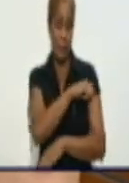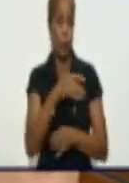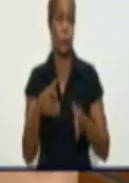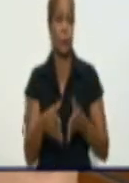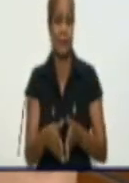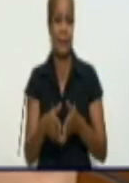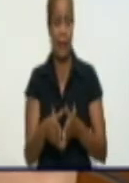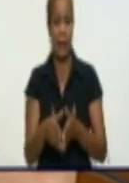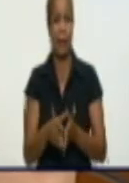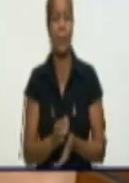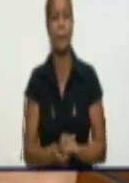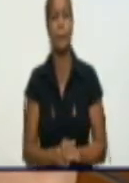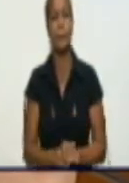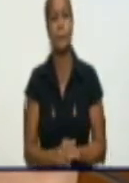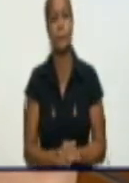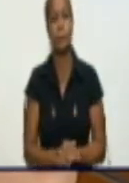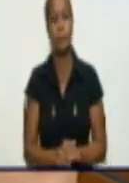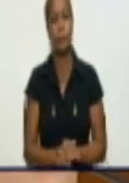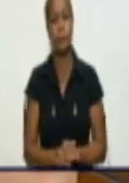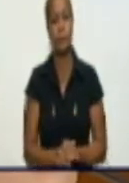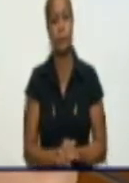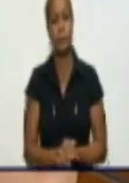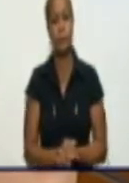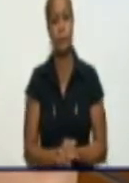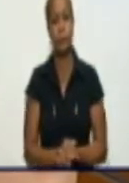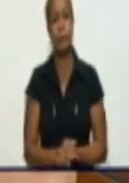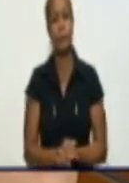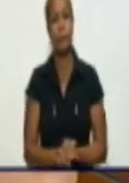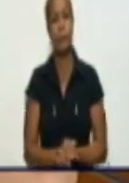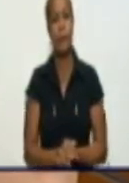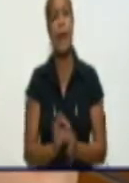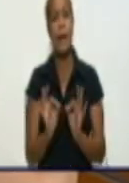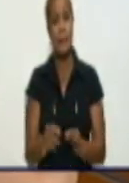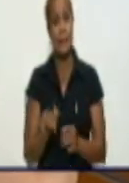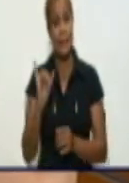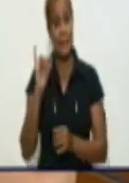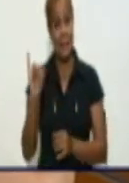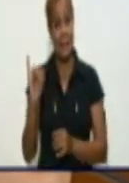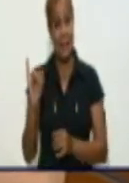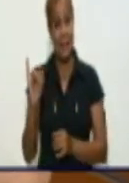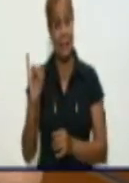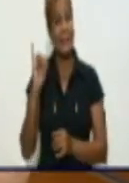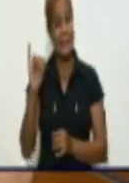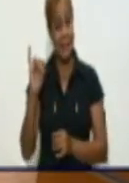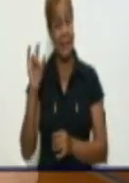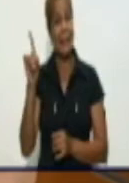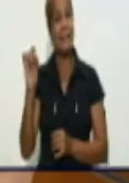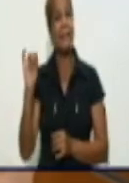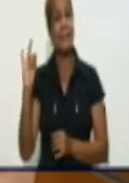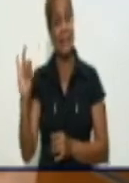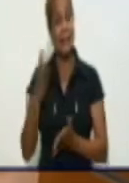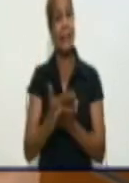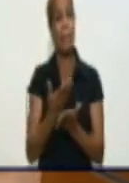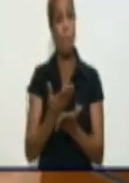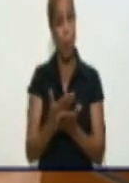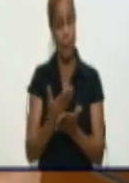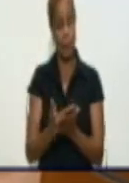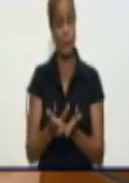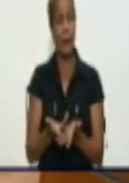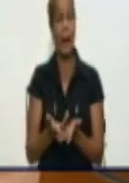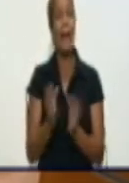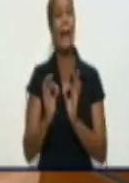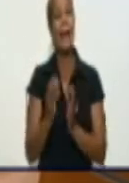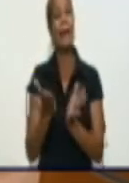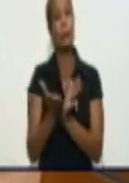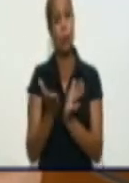de Gran Mahoy que nos asiste. Así es, Jorgito, de las 617 muestras estudiadas, de ellas 20 fueron positivas.